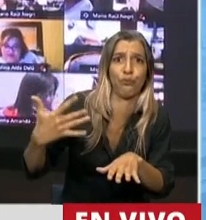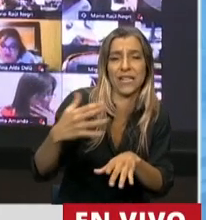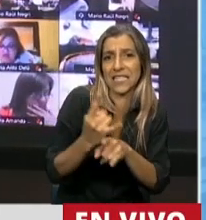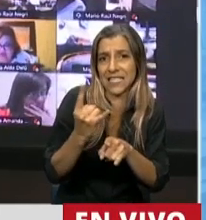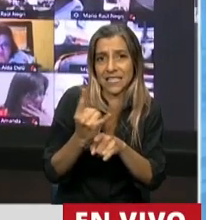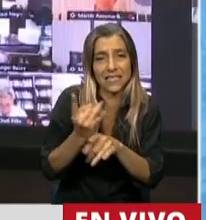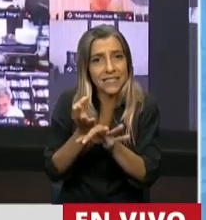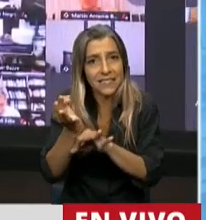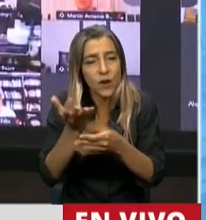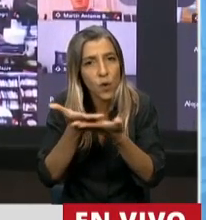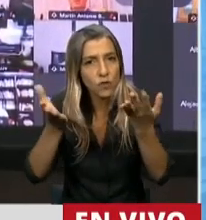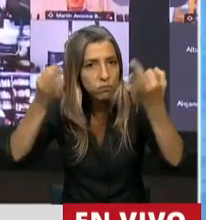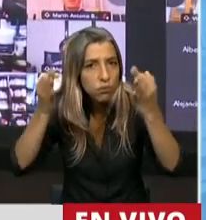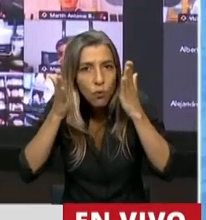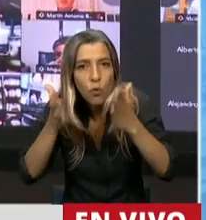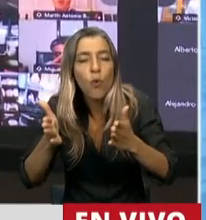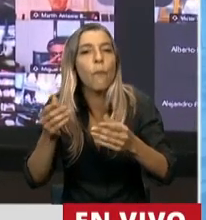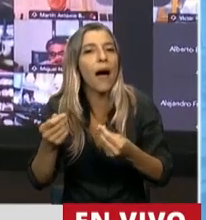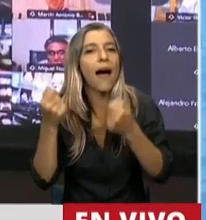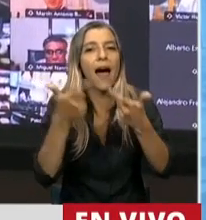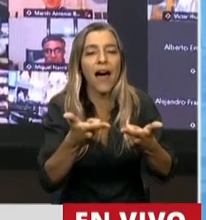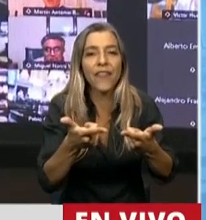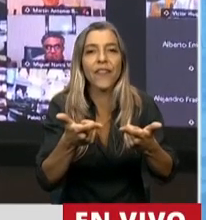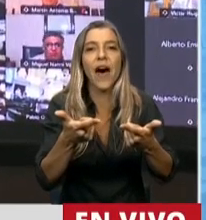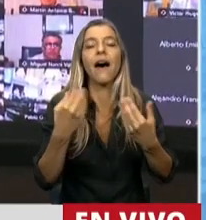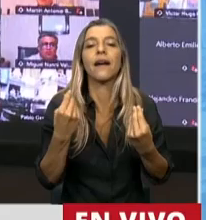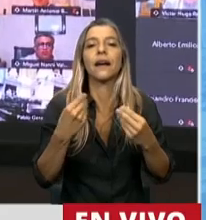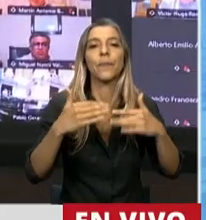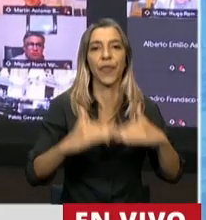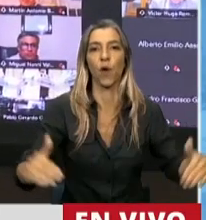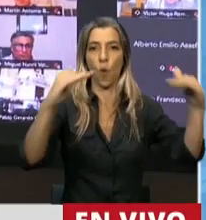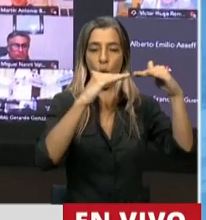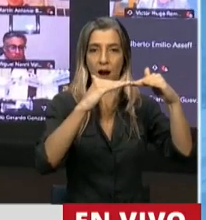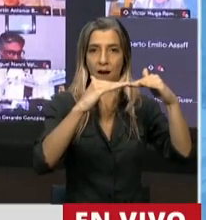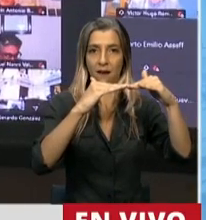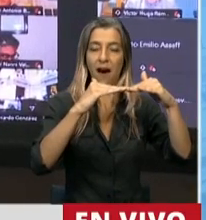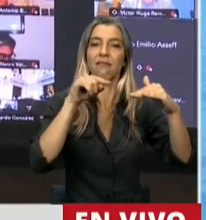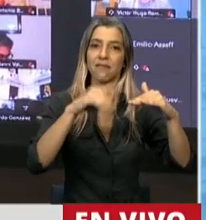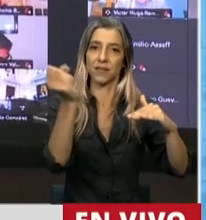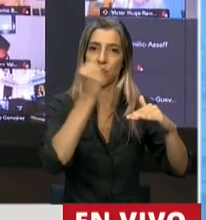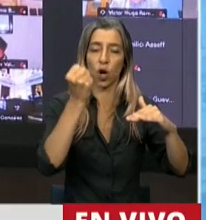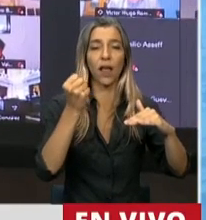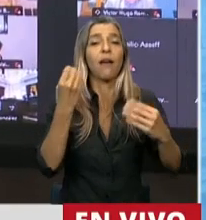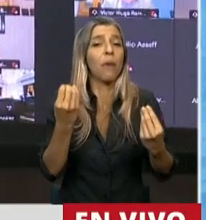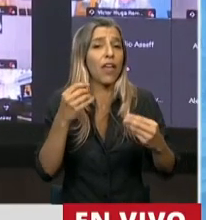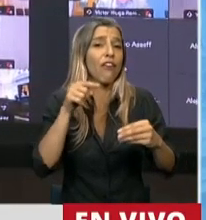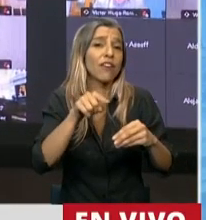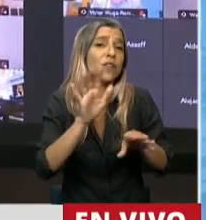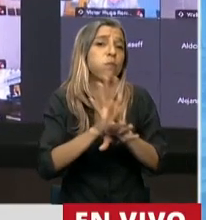que garantizaba un cierto grado de igualdad. Pero eso fue el pasado.